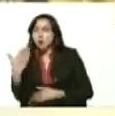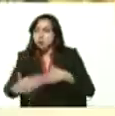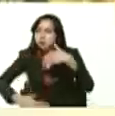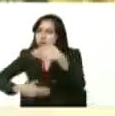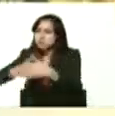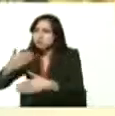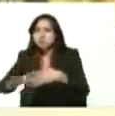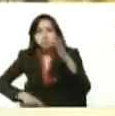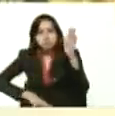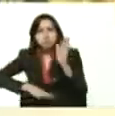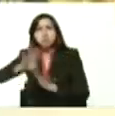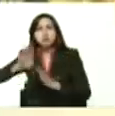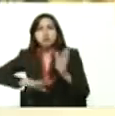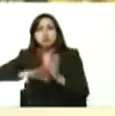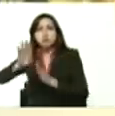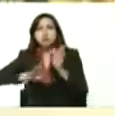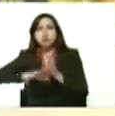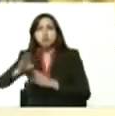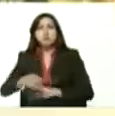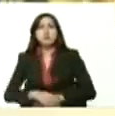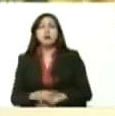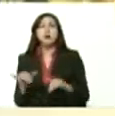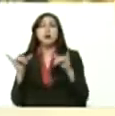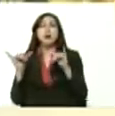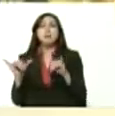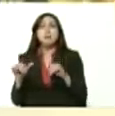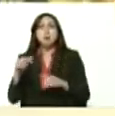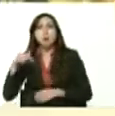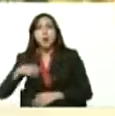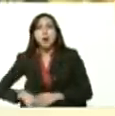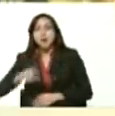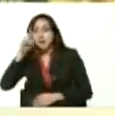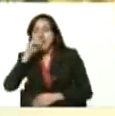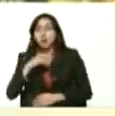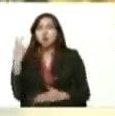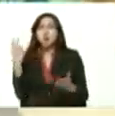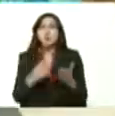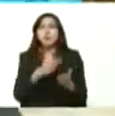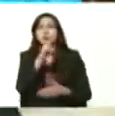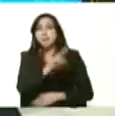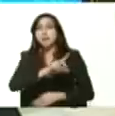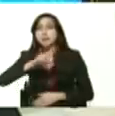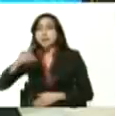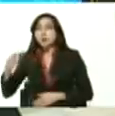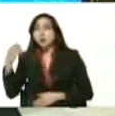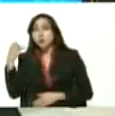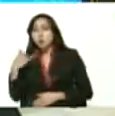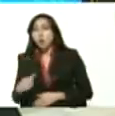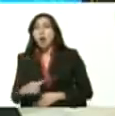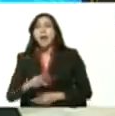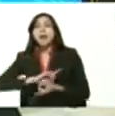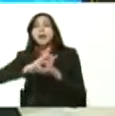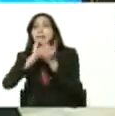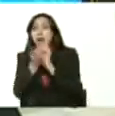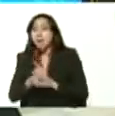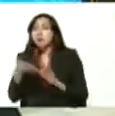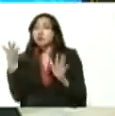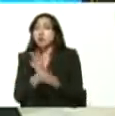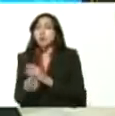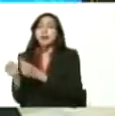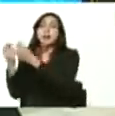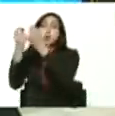es así este año 2021 es un año de saltos cualitativos en la economía